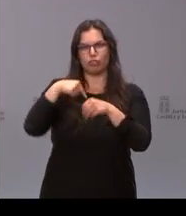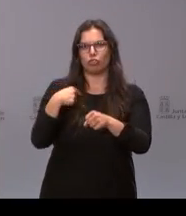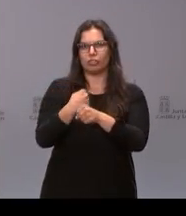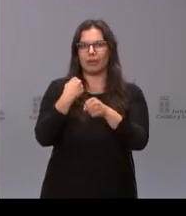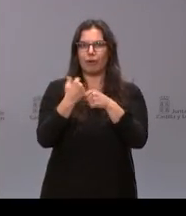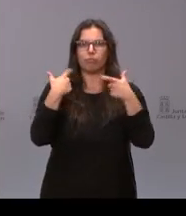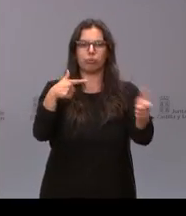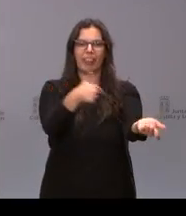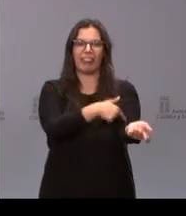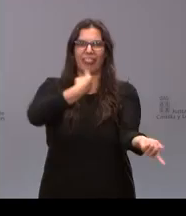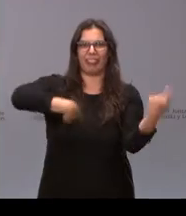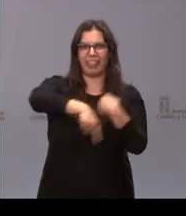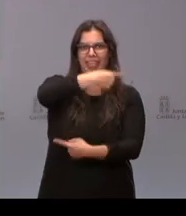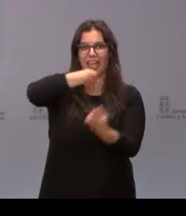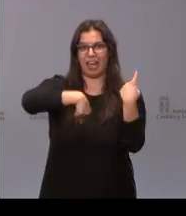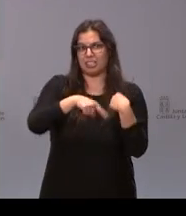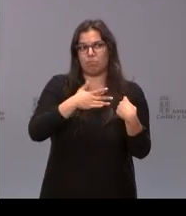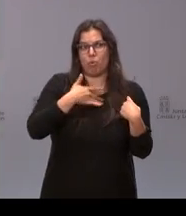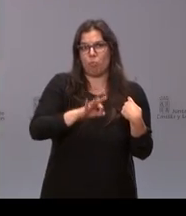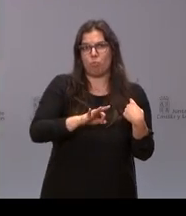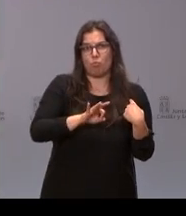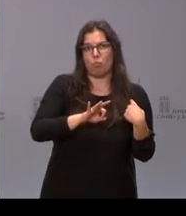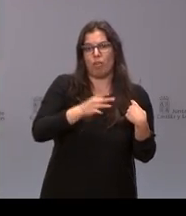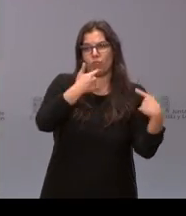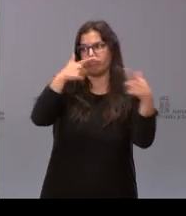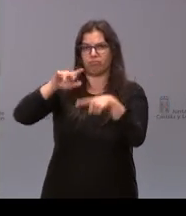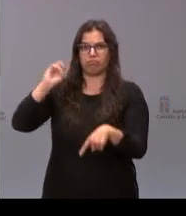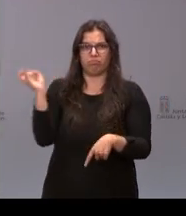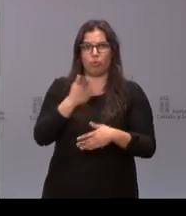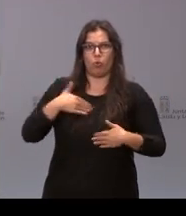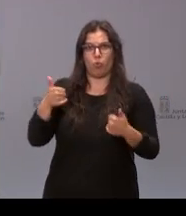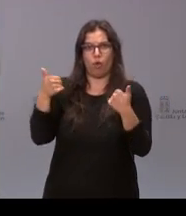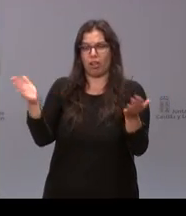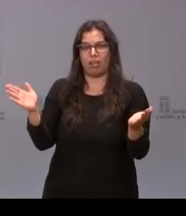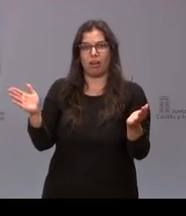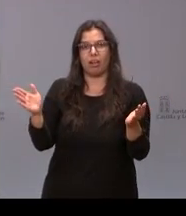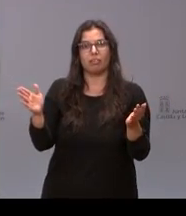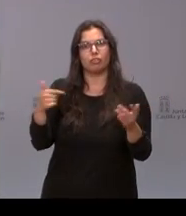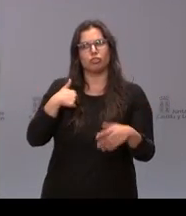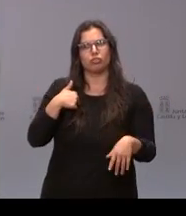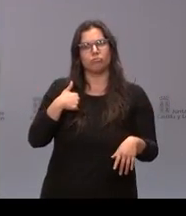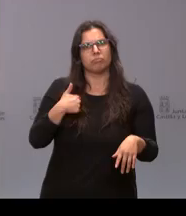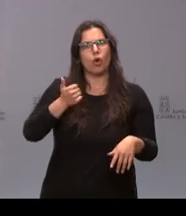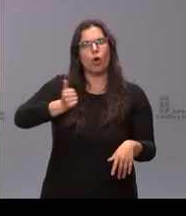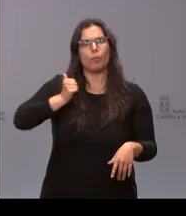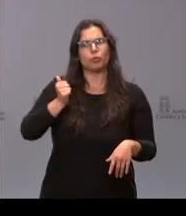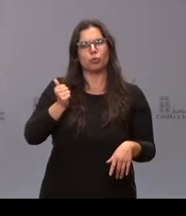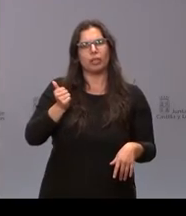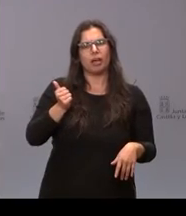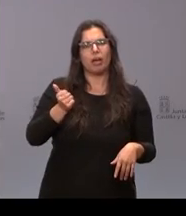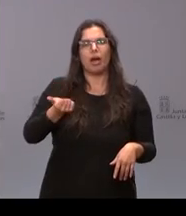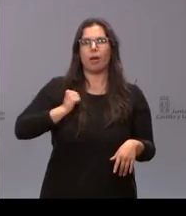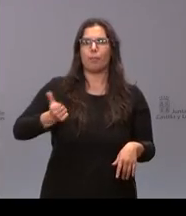diálisis como podría hacerlo en cualquier unidad no quiero perder la oportunidad de decir